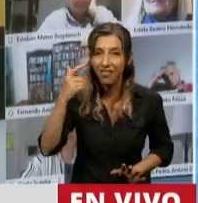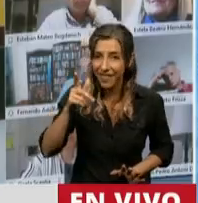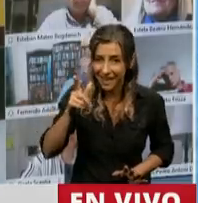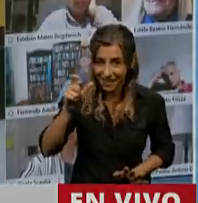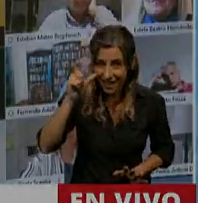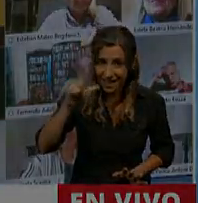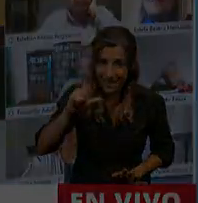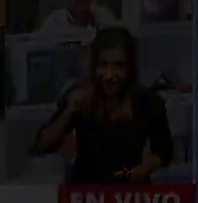Gracias, diputada. Gracias.